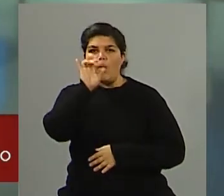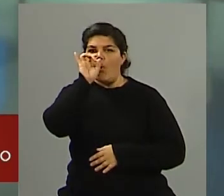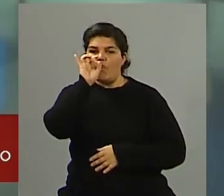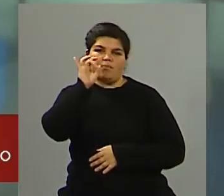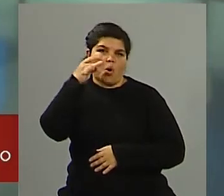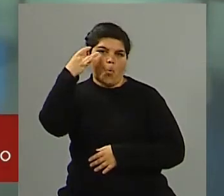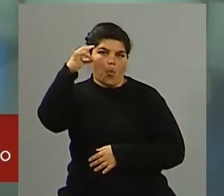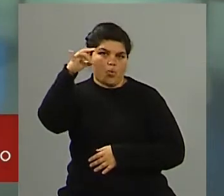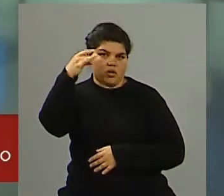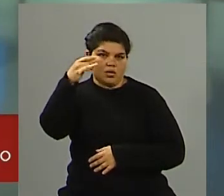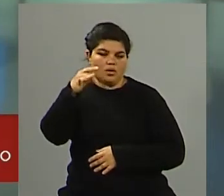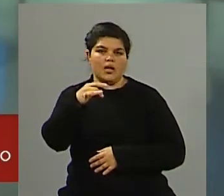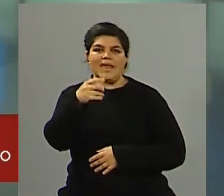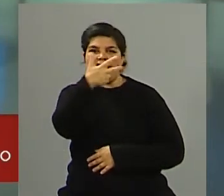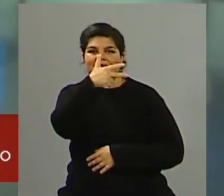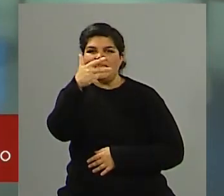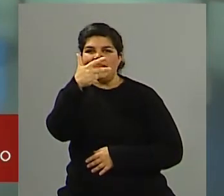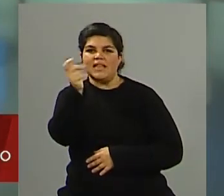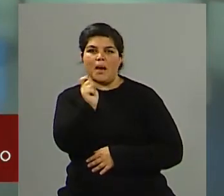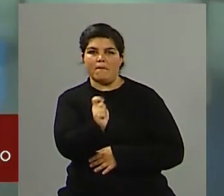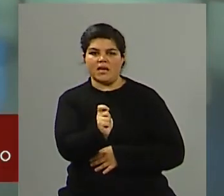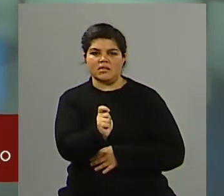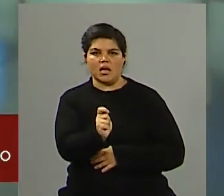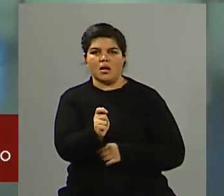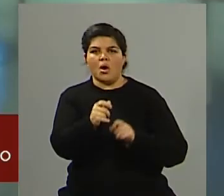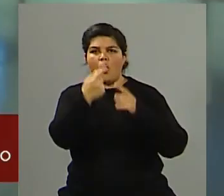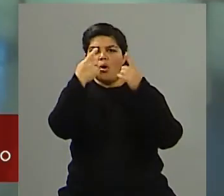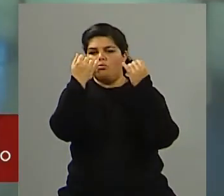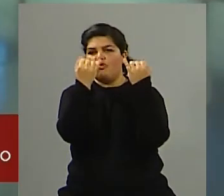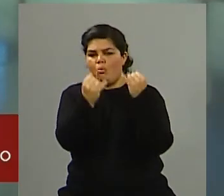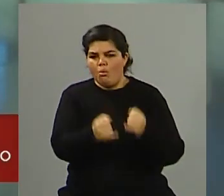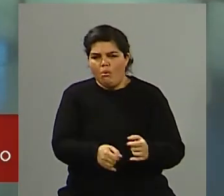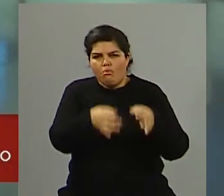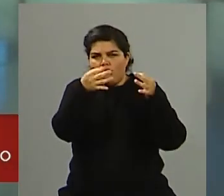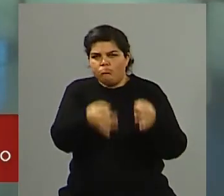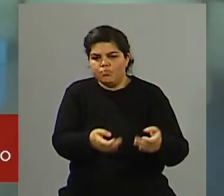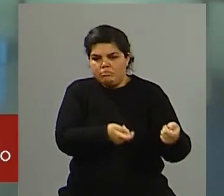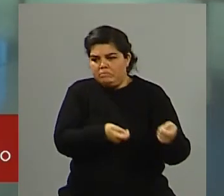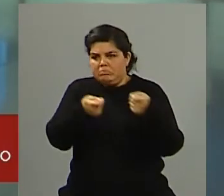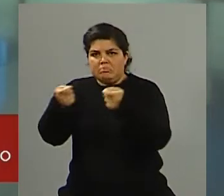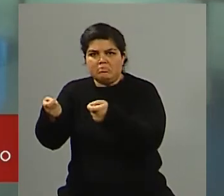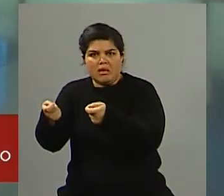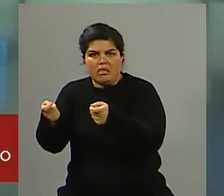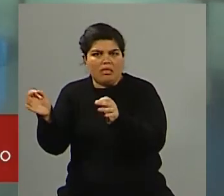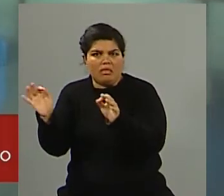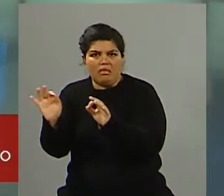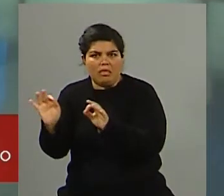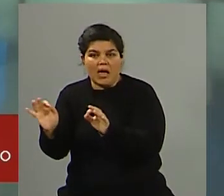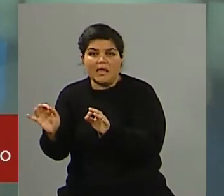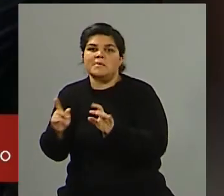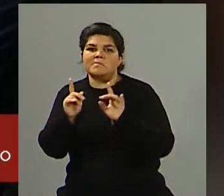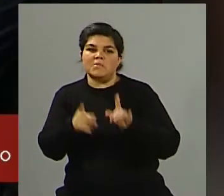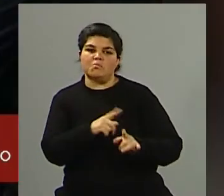trimestrales correspondientes ante el Tribunal de Cuentas. Así que, que es algo que nos preocupa, que nuestros concejales del bloque han hecho pedidos de informes